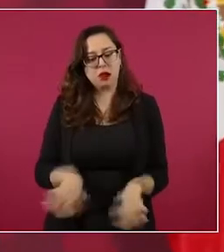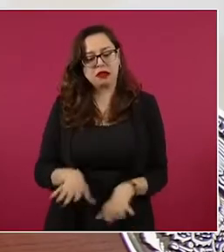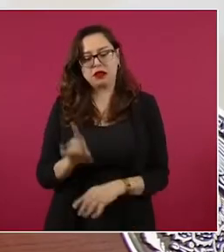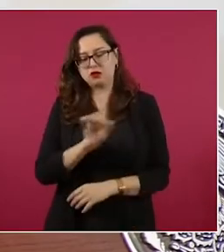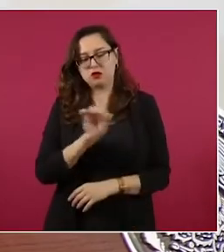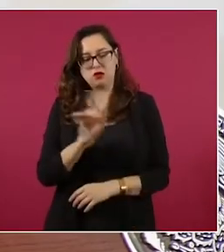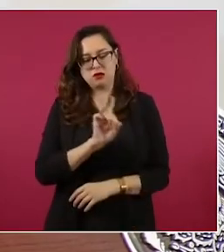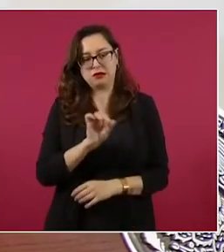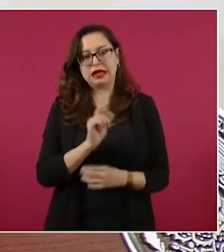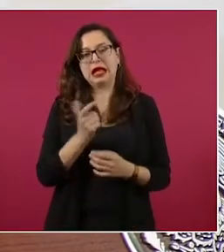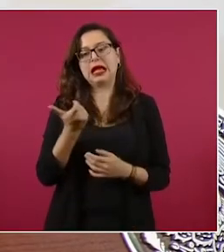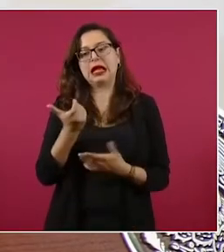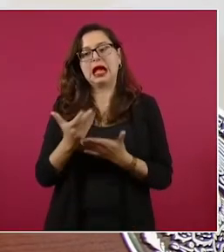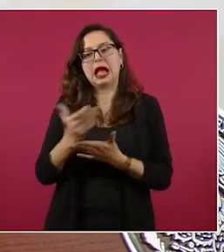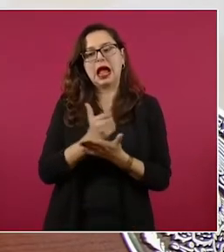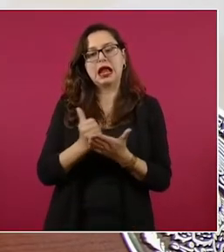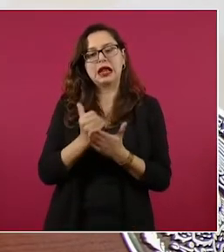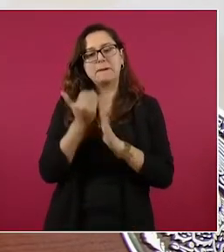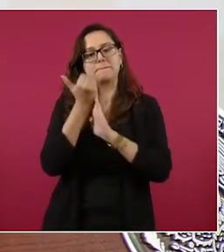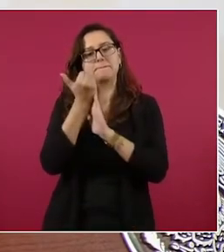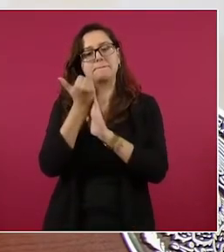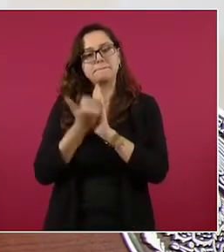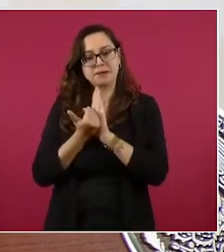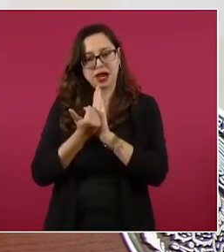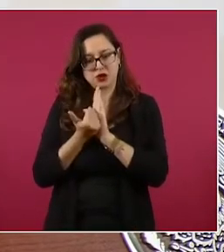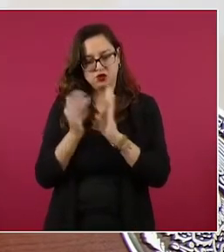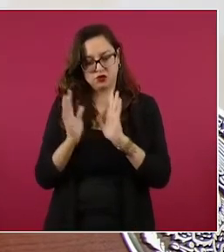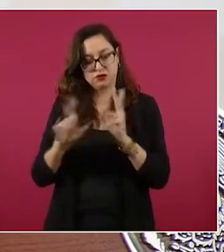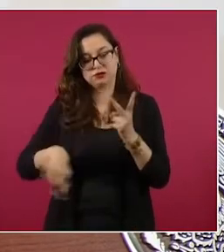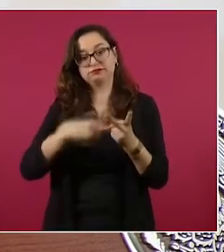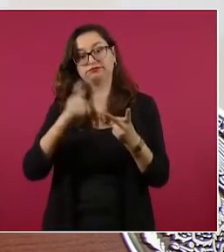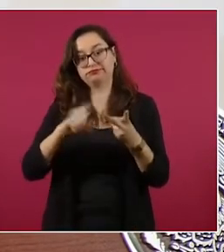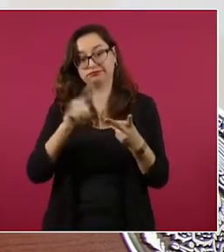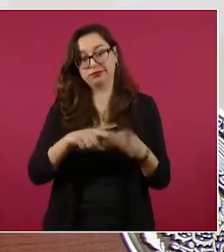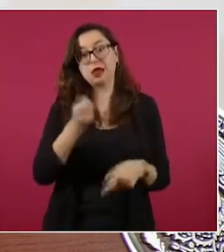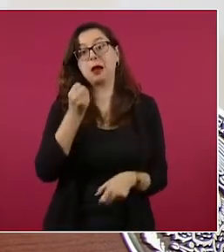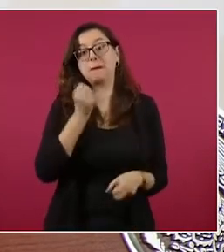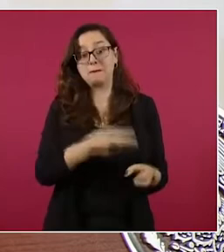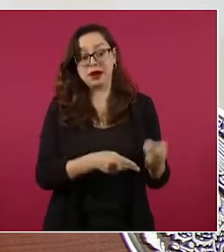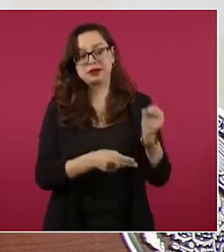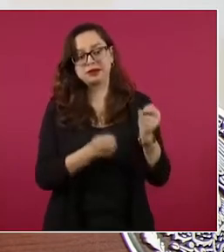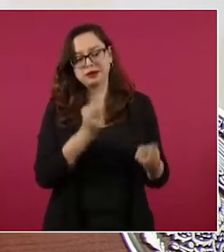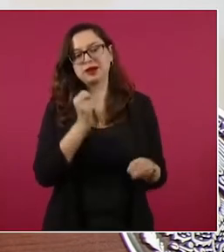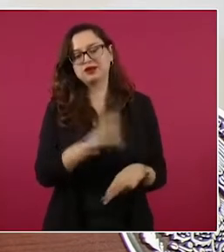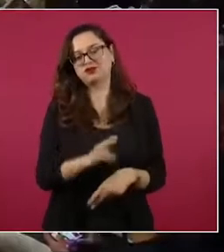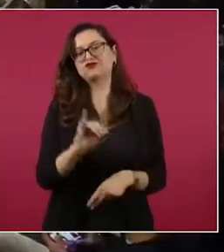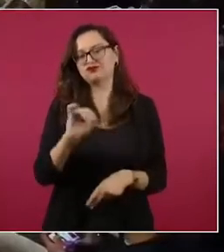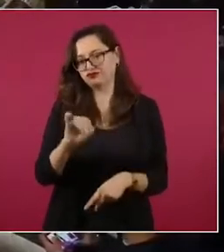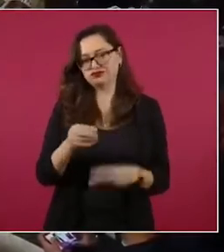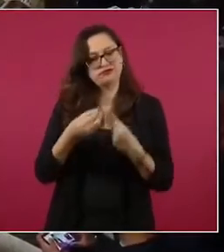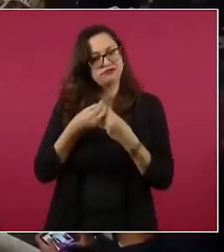pero ya no están